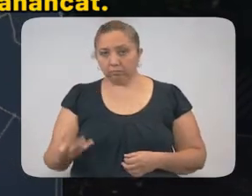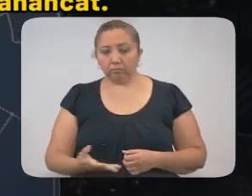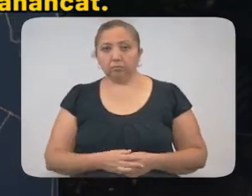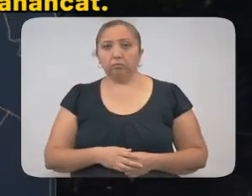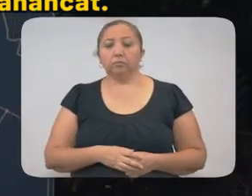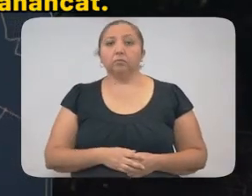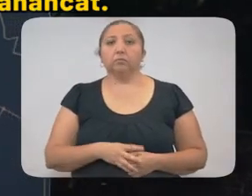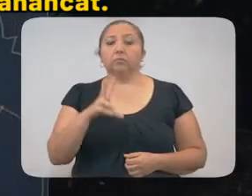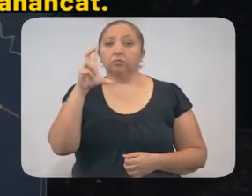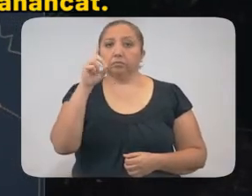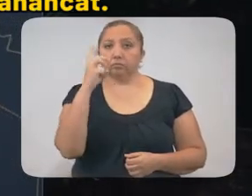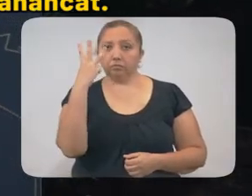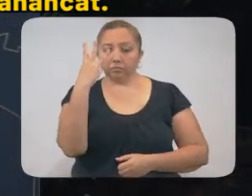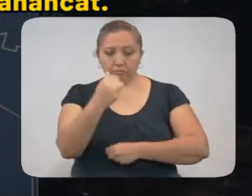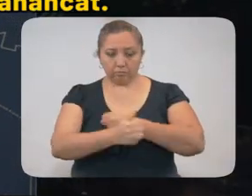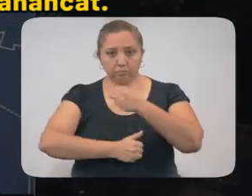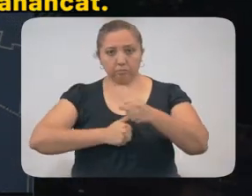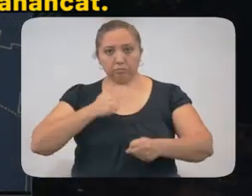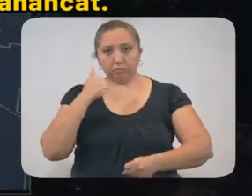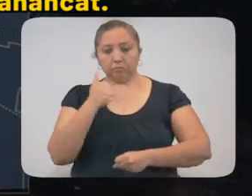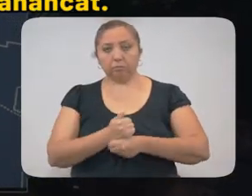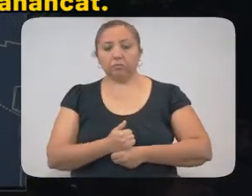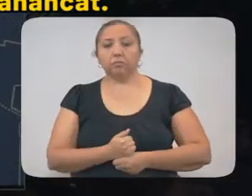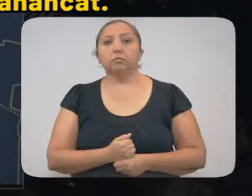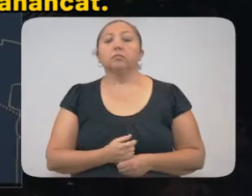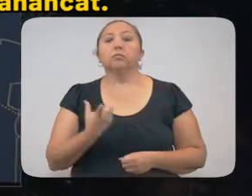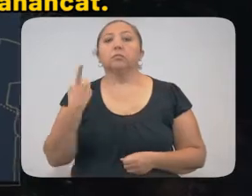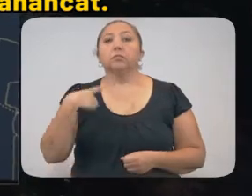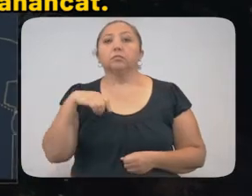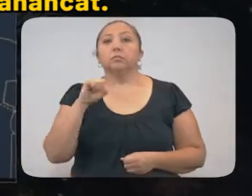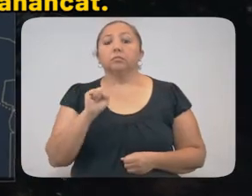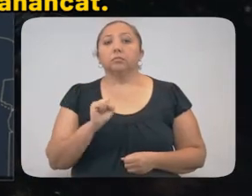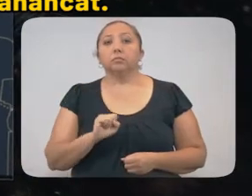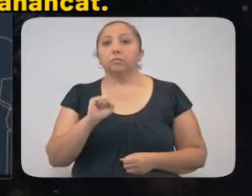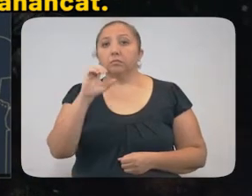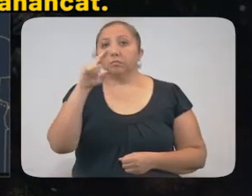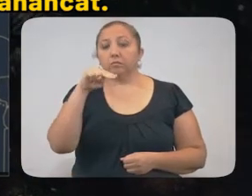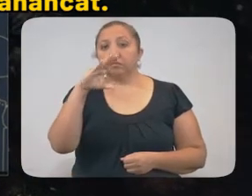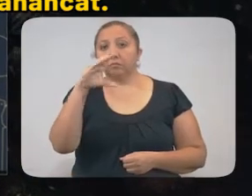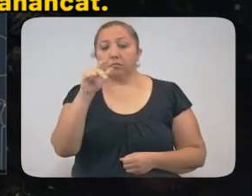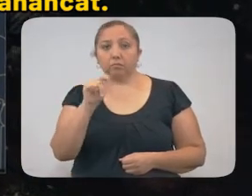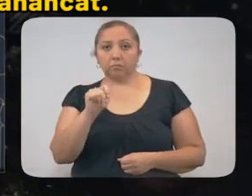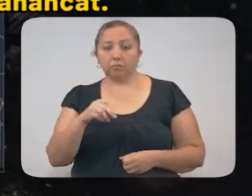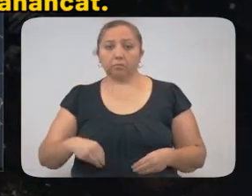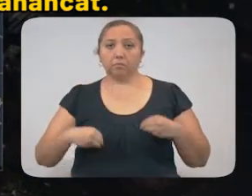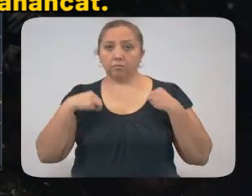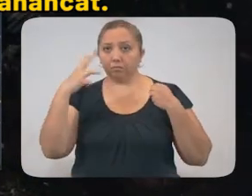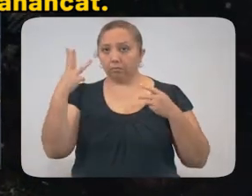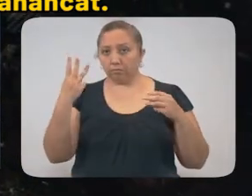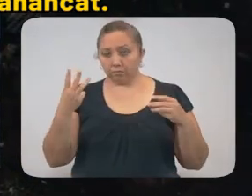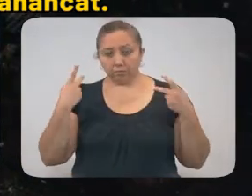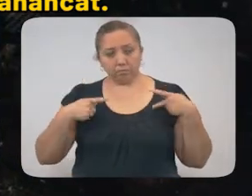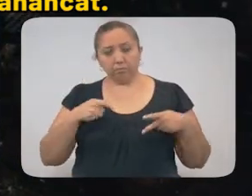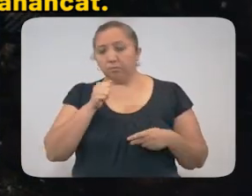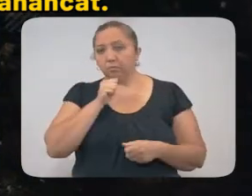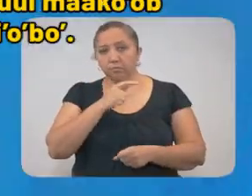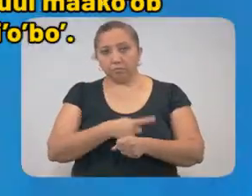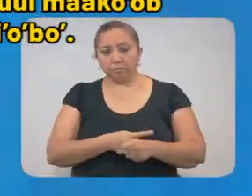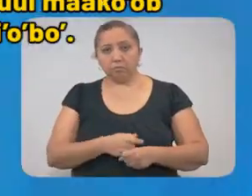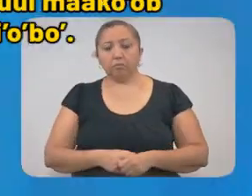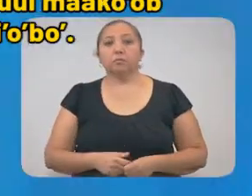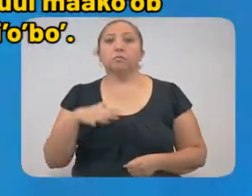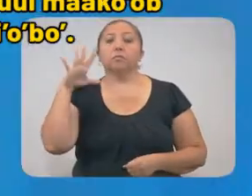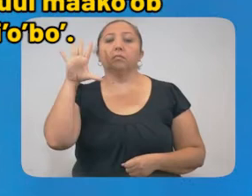De 33 años de edad, originario y residente de Sanacat, vivía con 3 personas que no reportan síntomas.